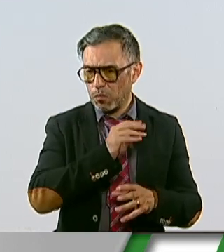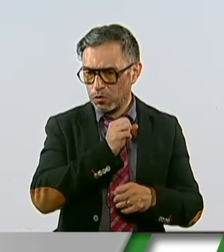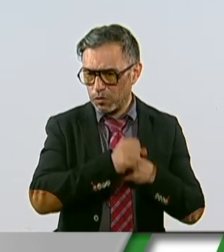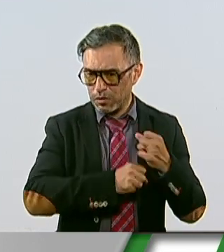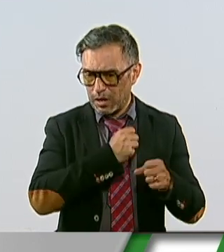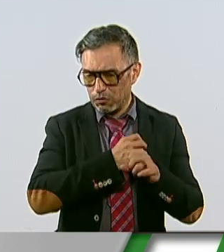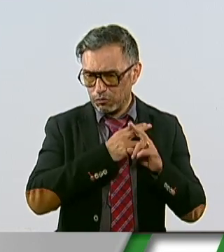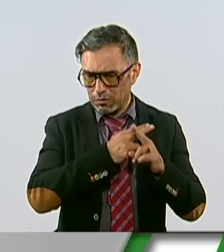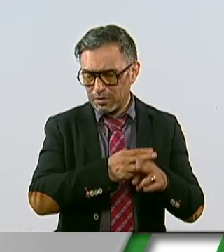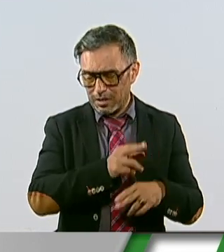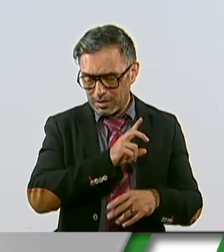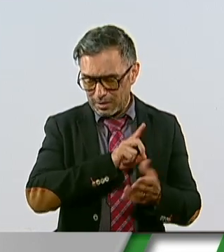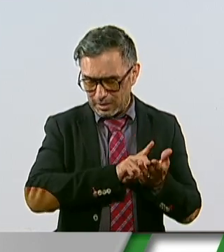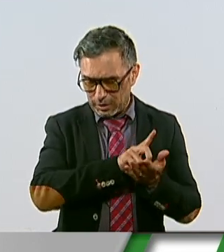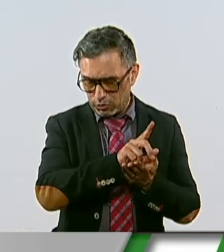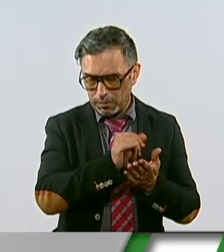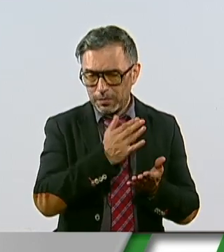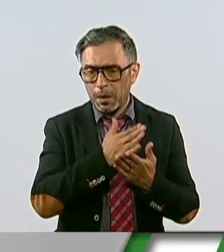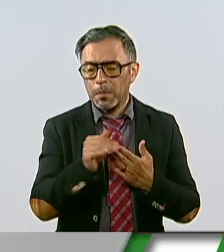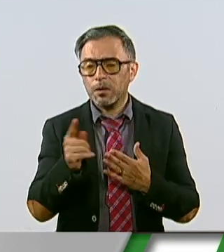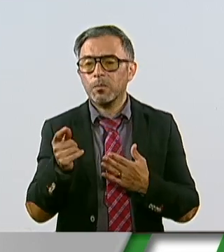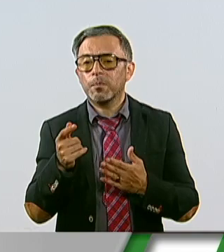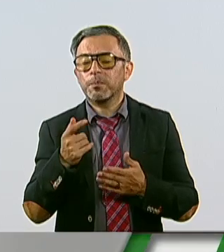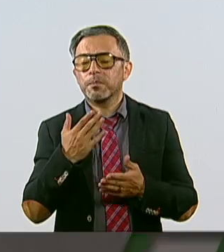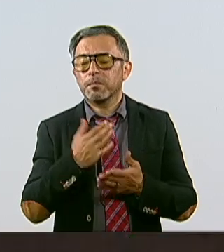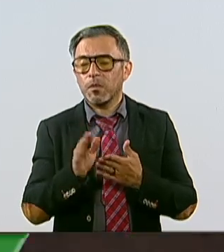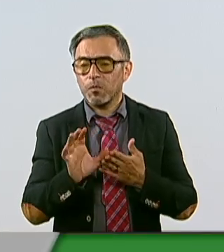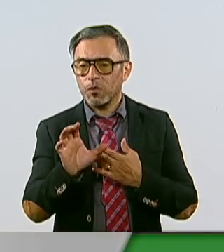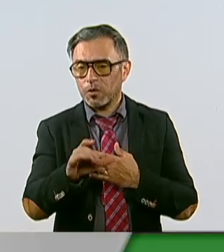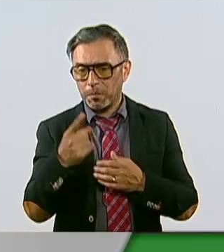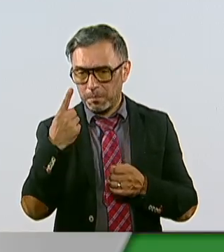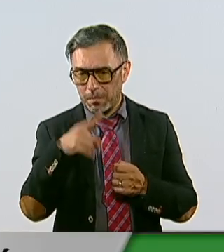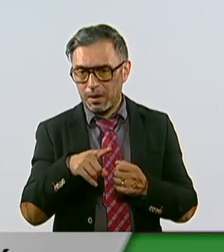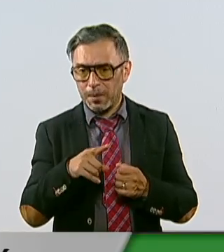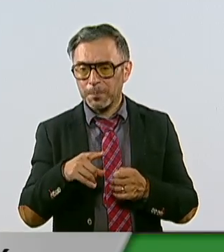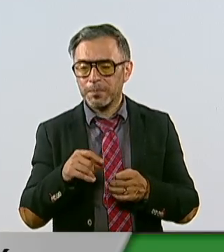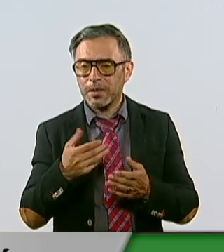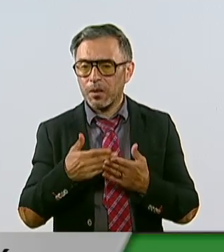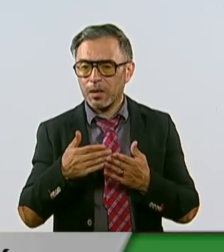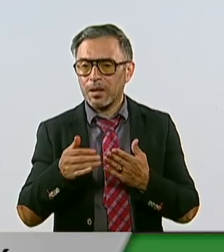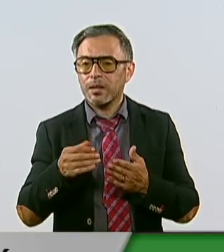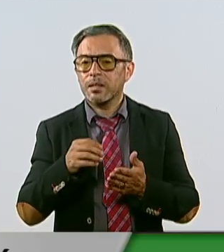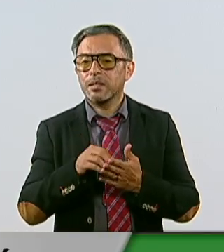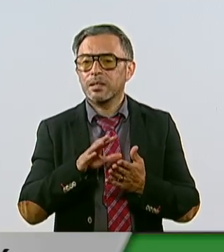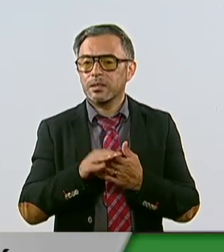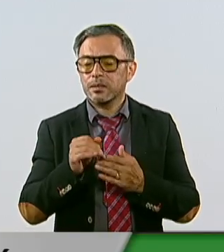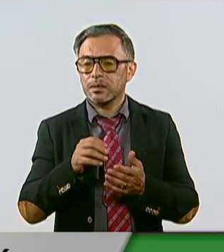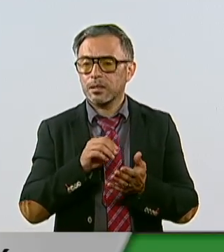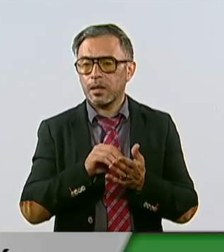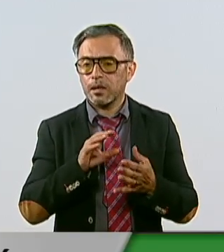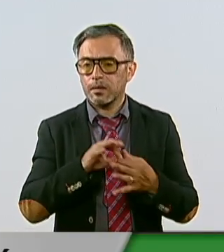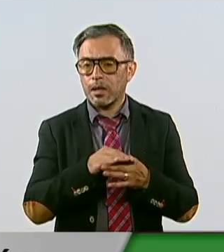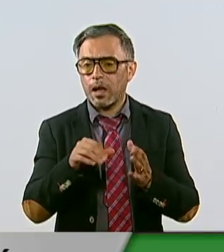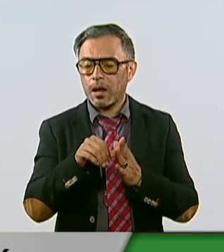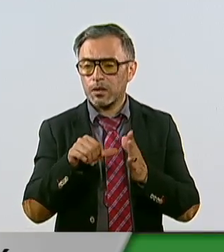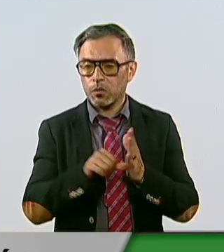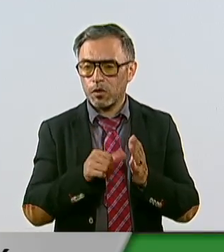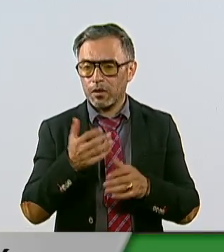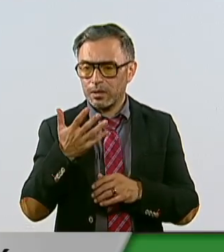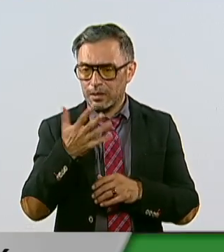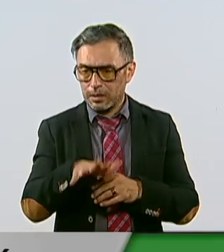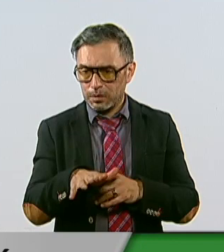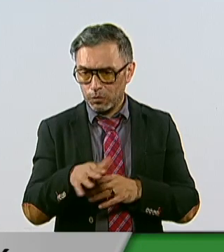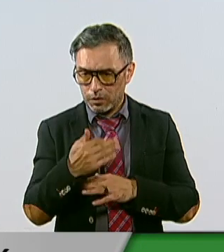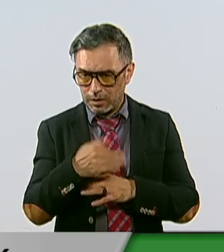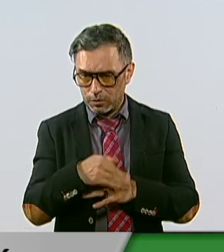y el monto de pensión que les hubiera correspondido mediante el régimen establecido en el artículo décimo transitorio.